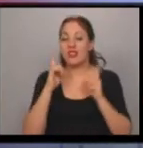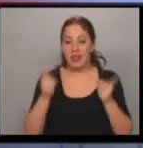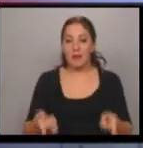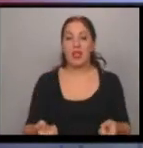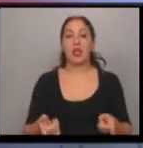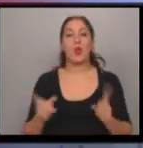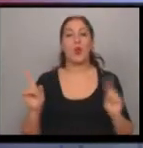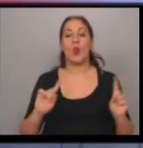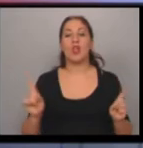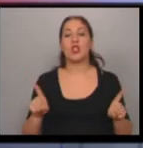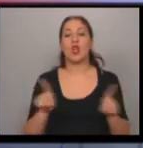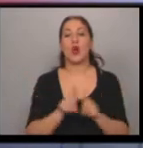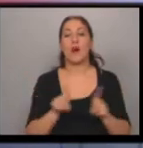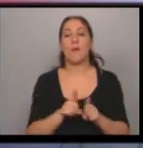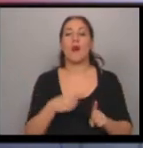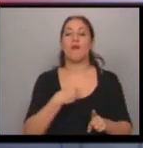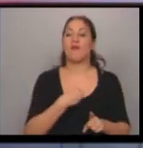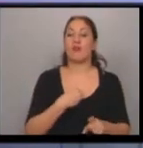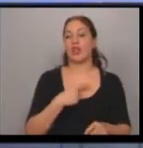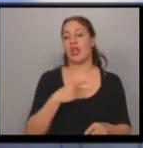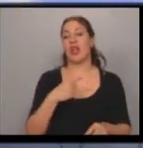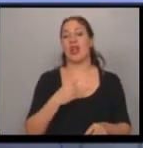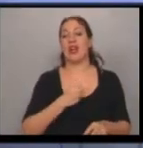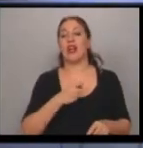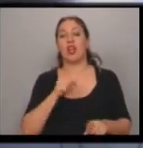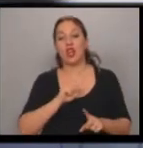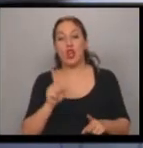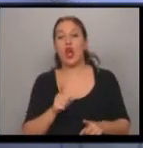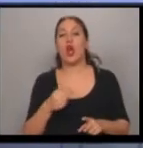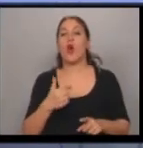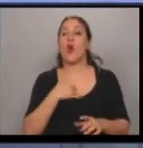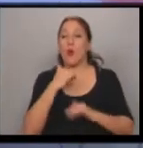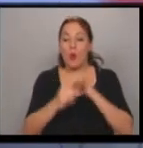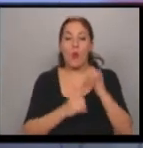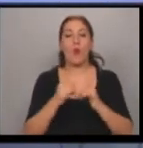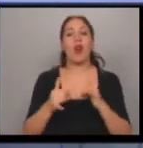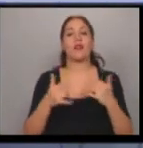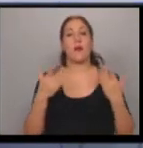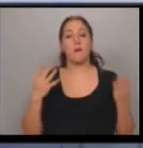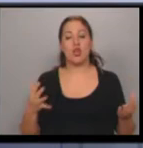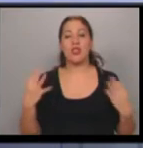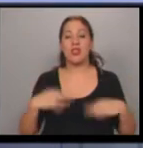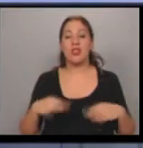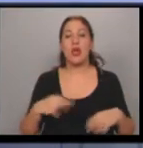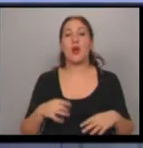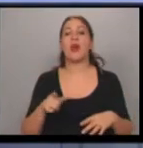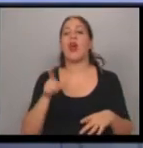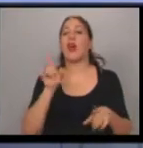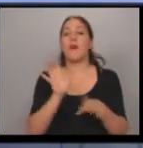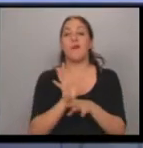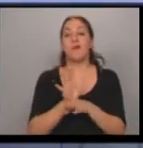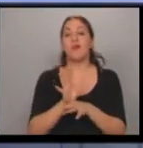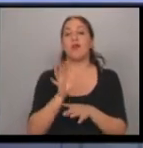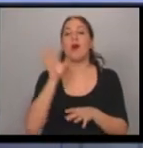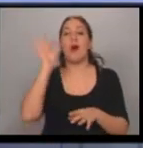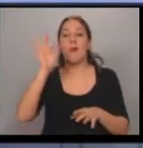no es hacer proselitismo, es atraer con nuestro testimonio. Y por eso hay que misionar hacia adentro de la iglesia y